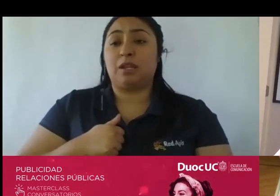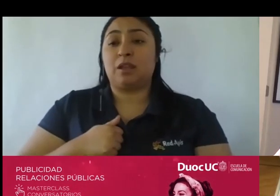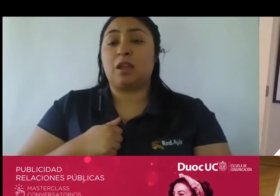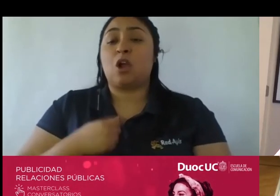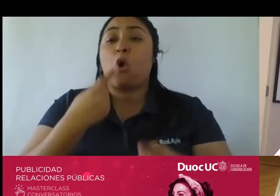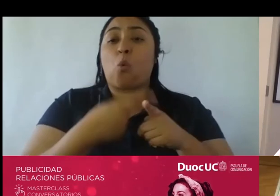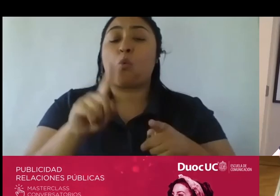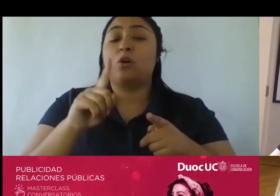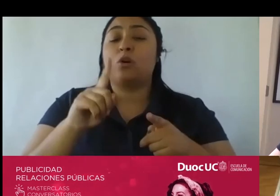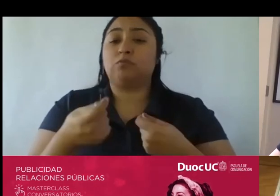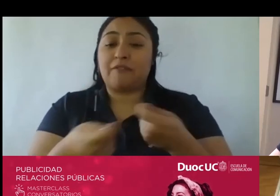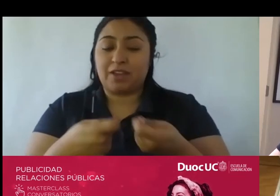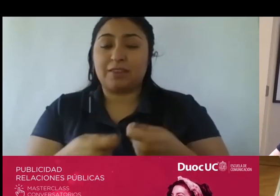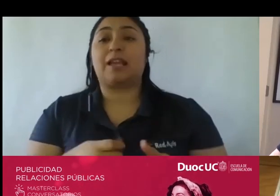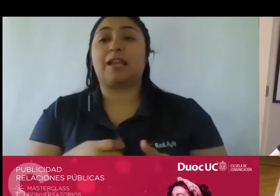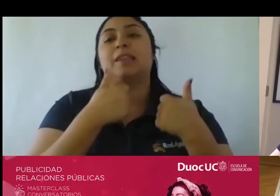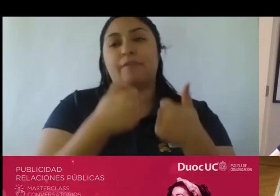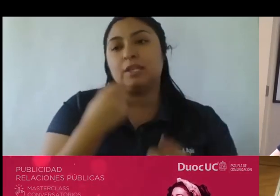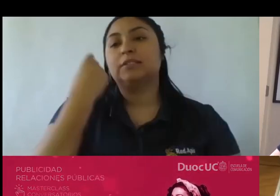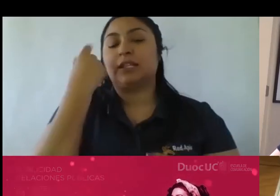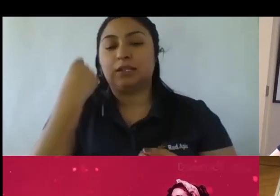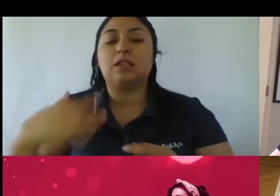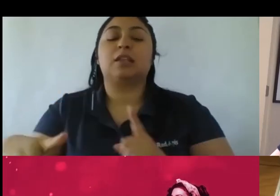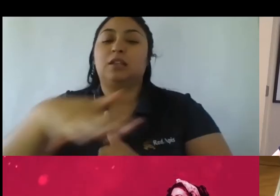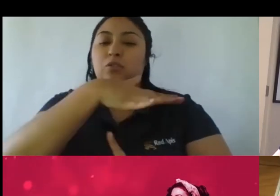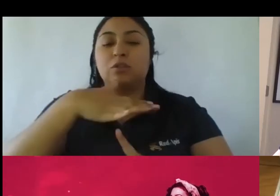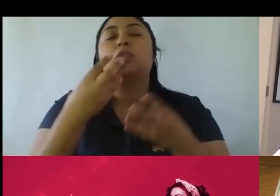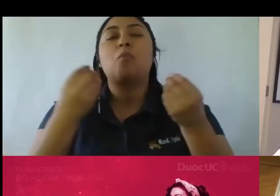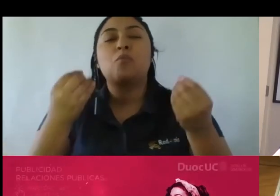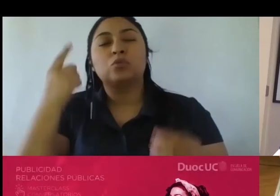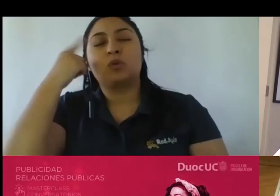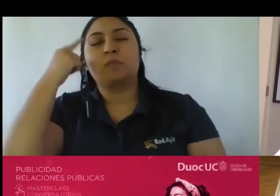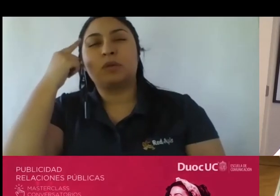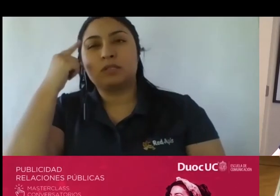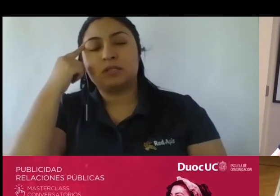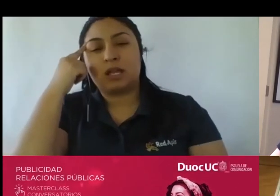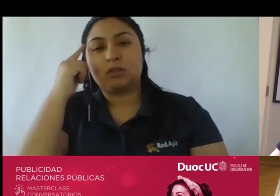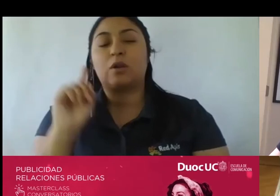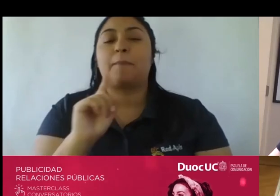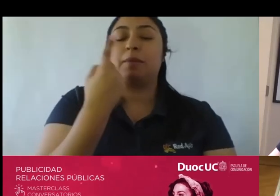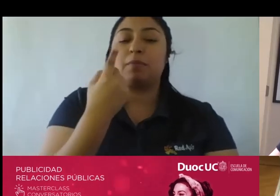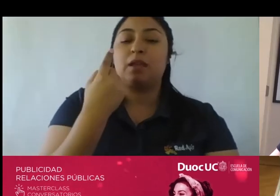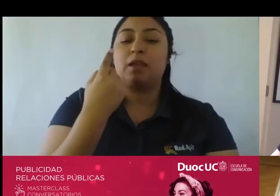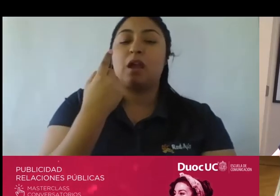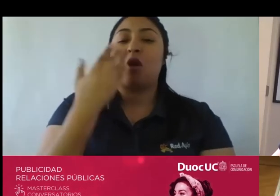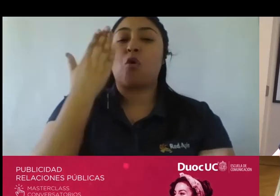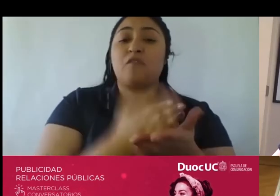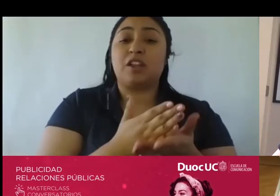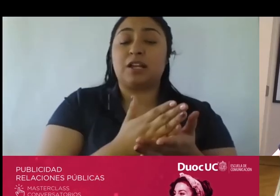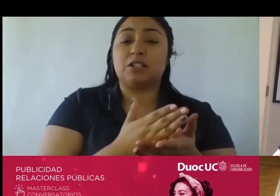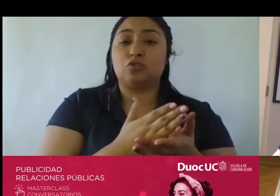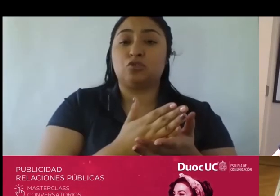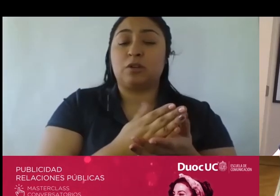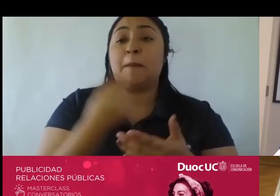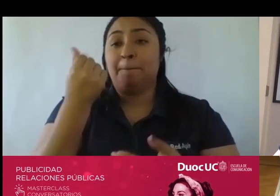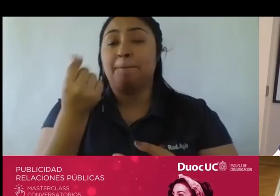supuesto en este contexto muchos están pensando más bien en que lo primero la primera obligación es llevar plata a la caja no hay